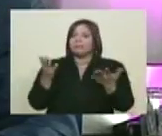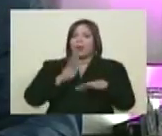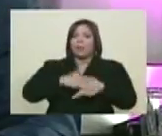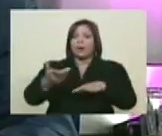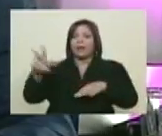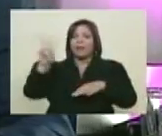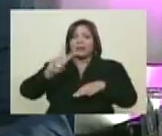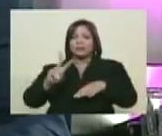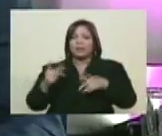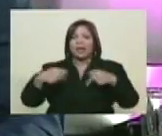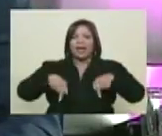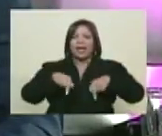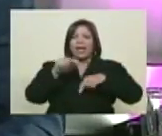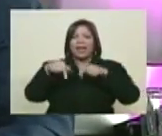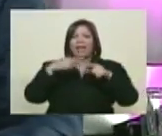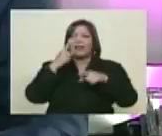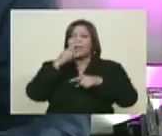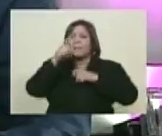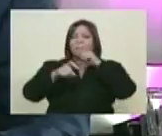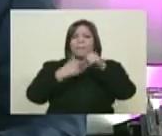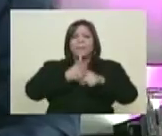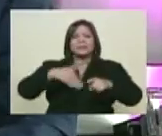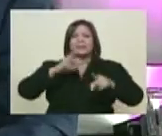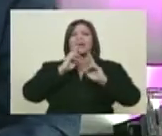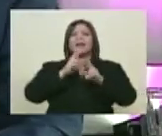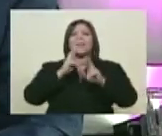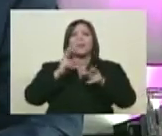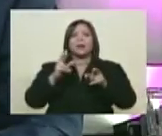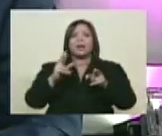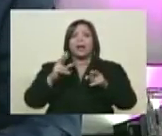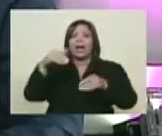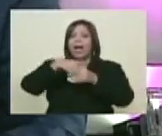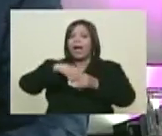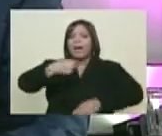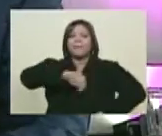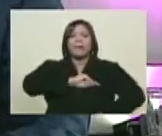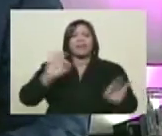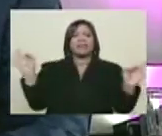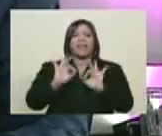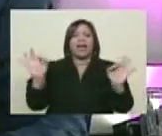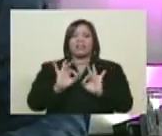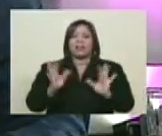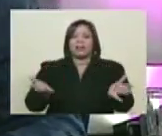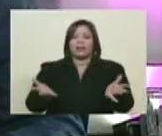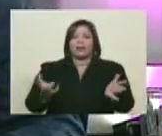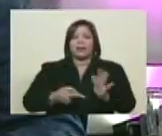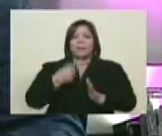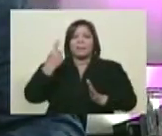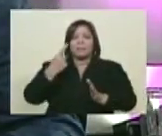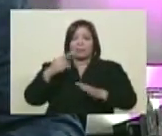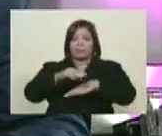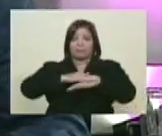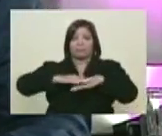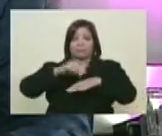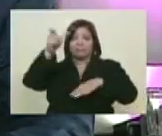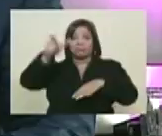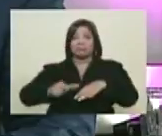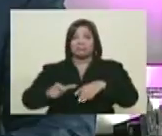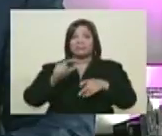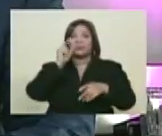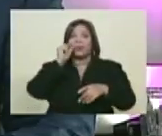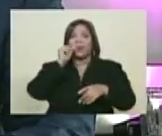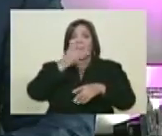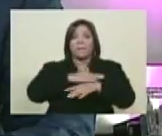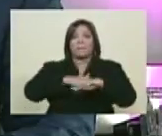ese tipo de preguntas y ese tipo de respuestas no se ven en España con el primer ministro Mariano